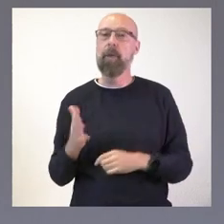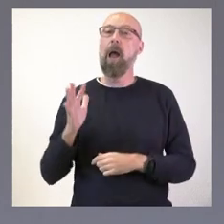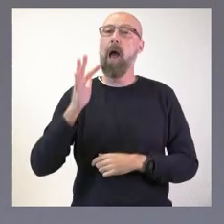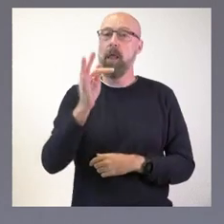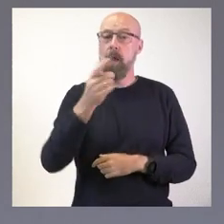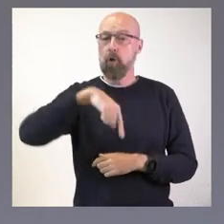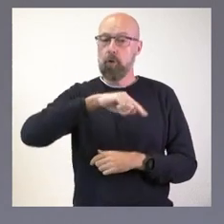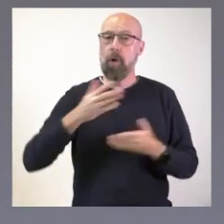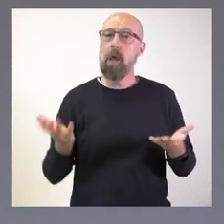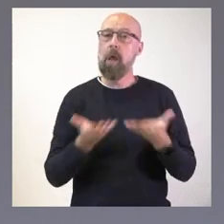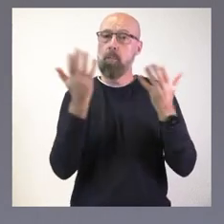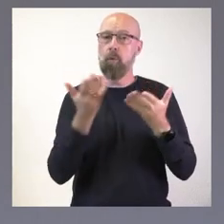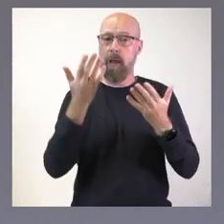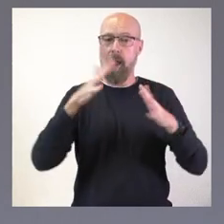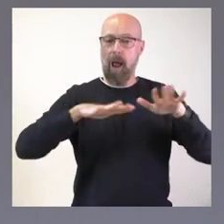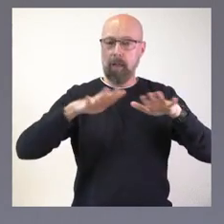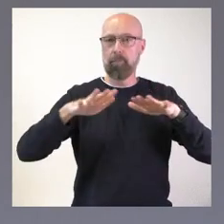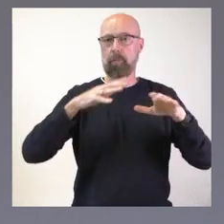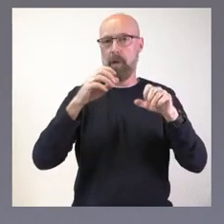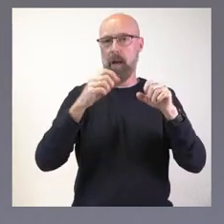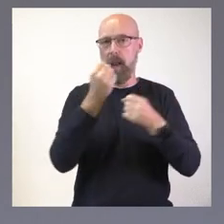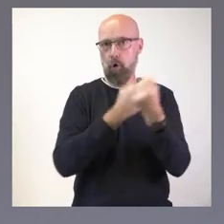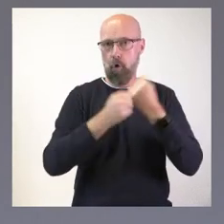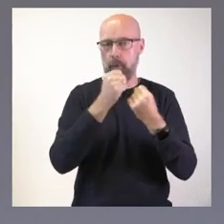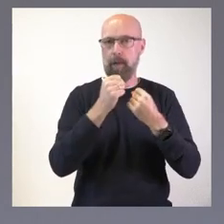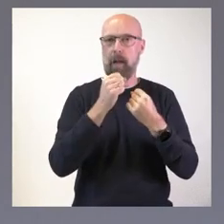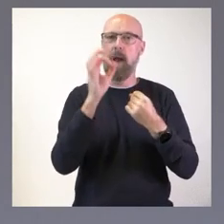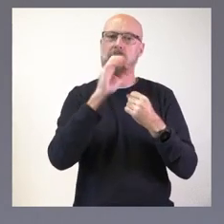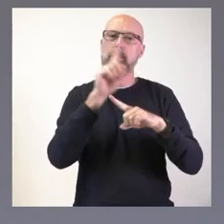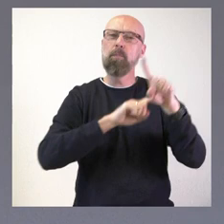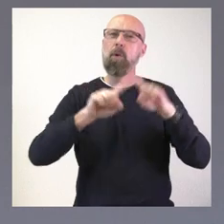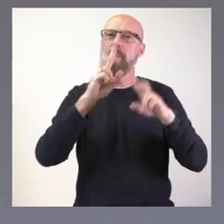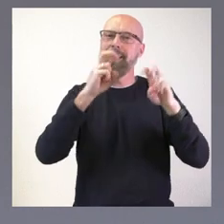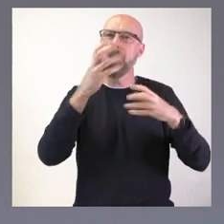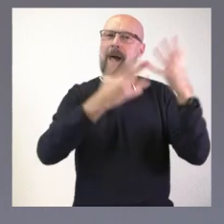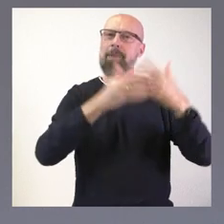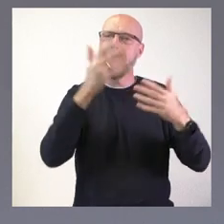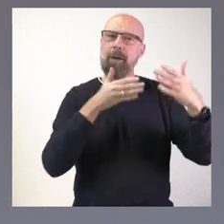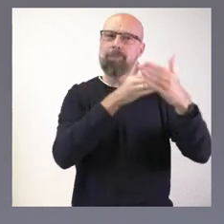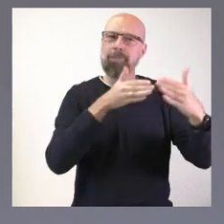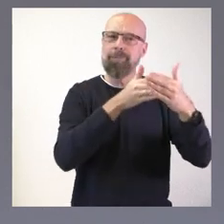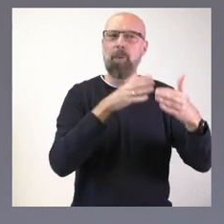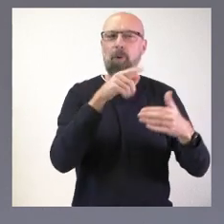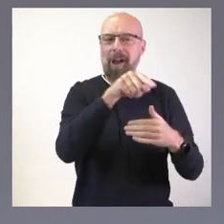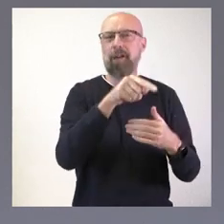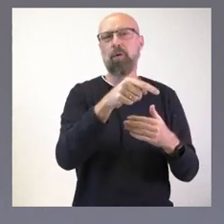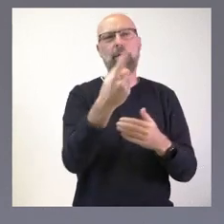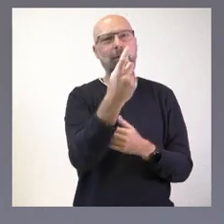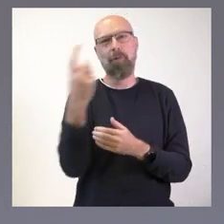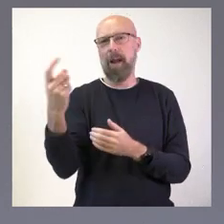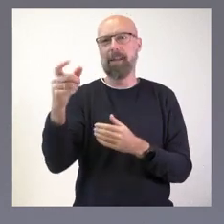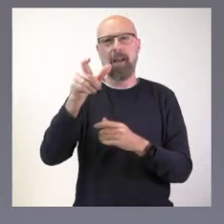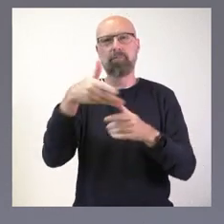económica y la eliminación de trabas y cargas administrativas que, como ya he dicho, es una demanda social y que nos vienen reclamando